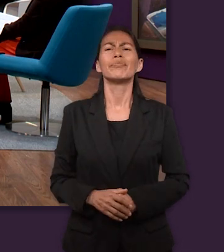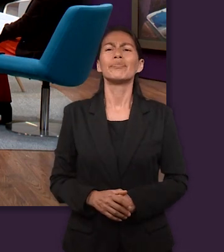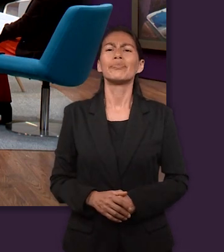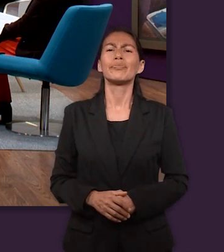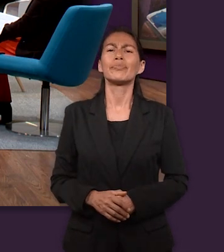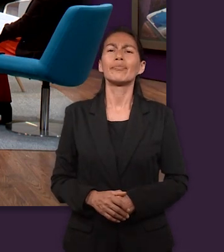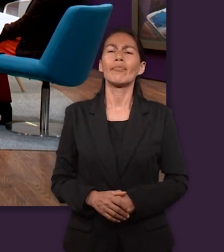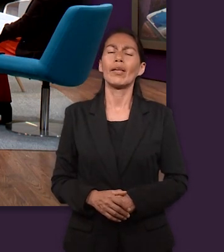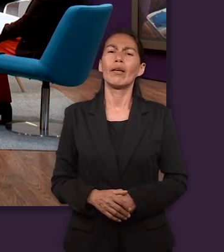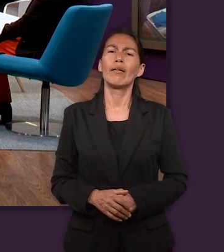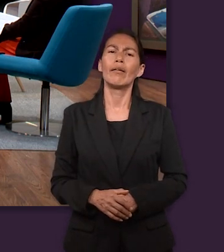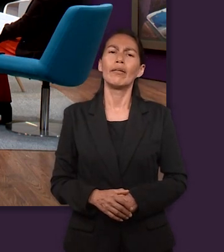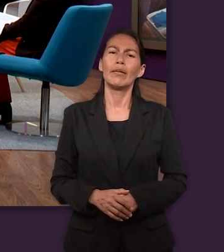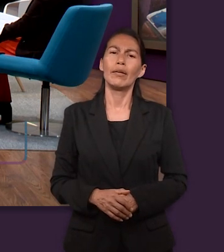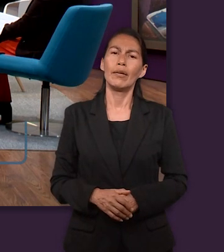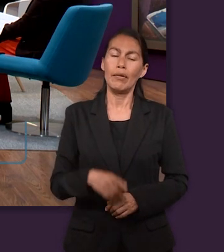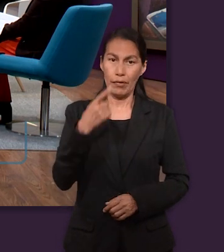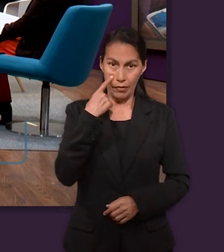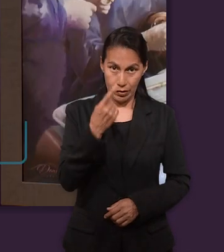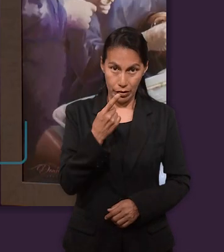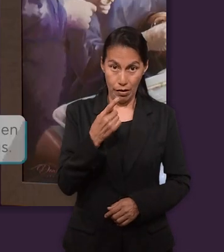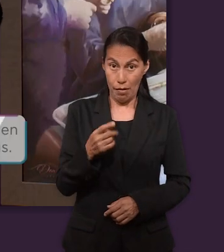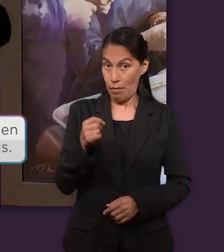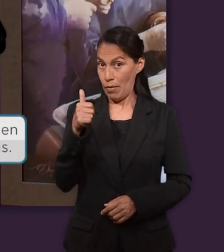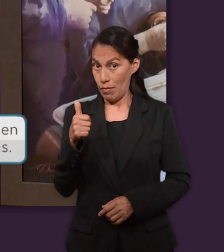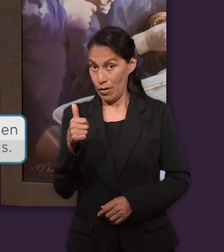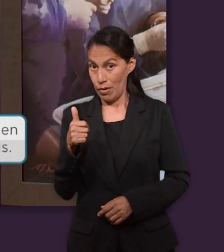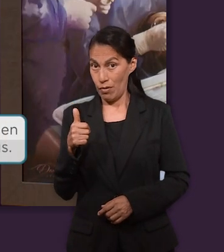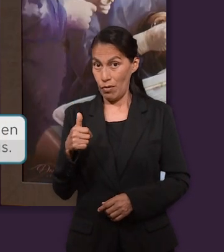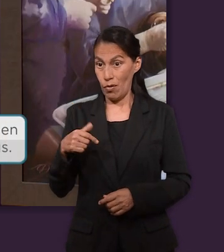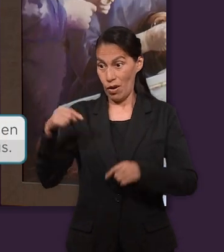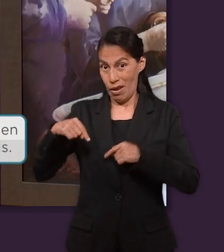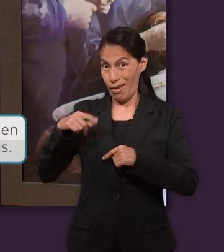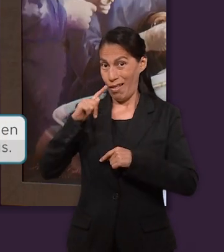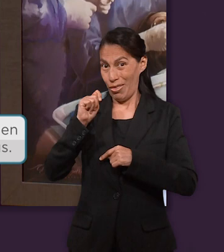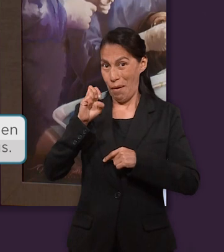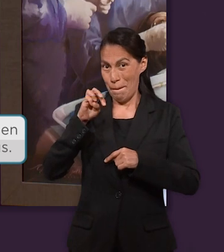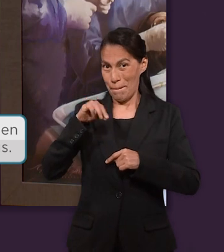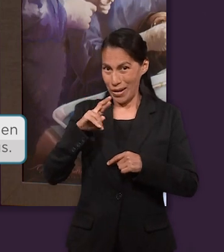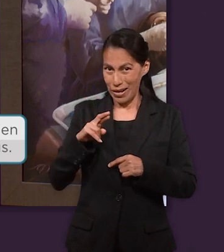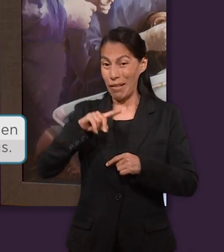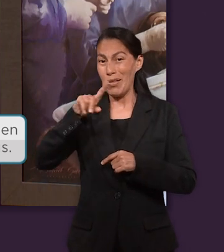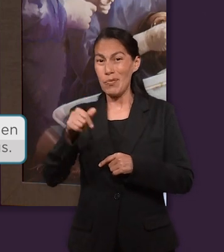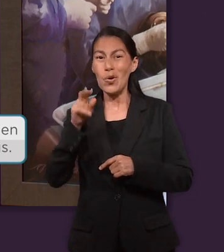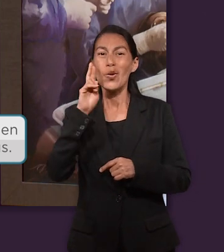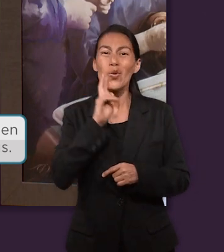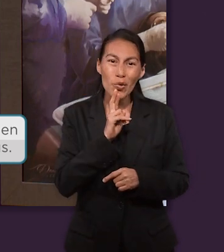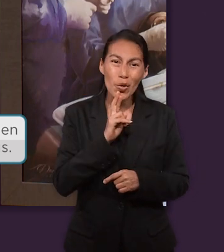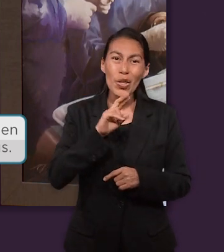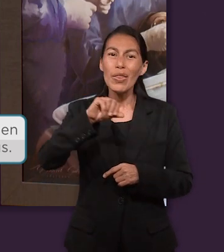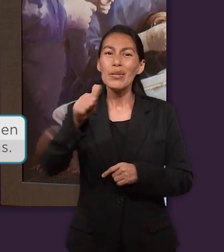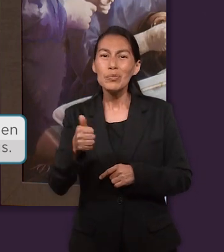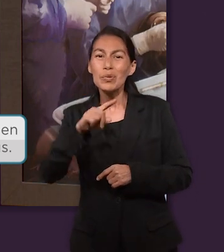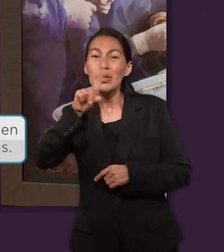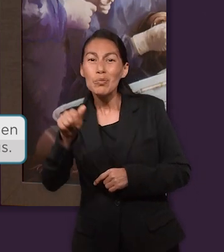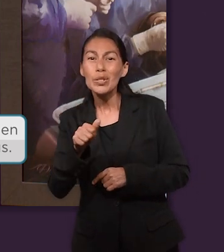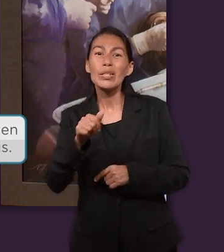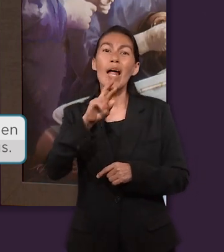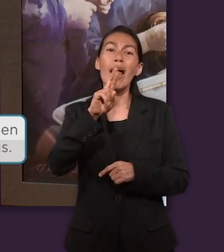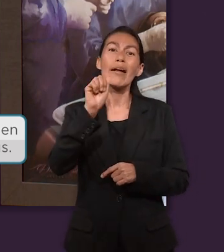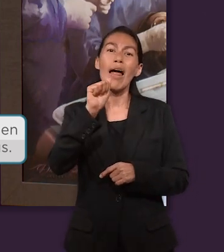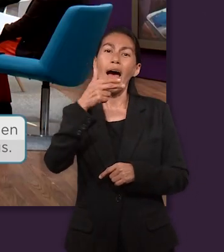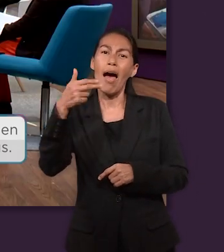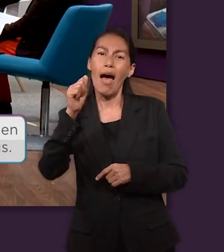trascendental. sea, primero de este cuadro, pasamos con Ruth, pasamos luego con Raab.